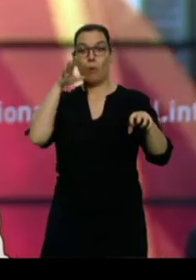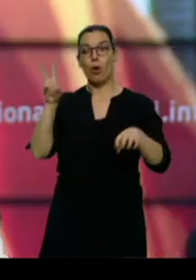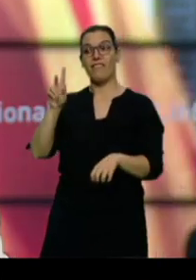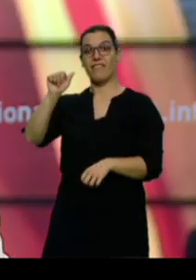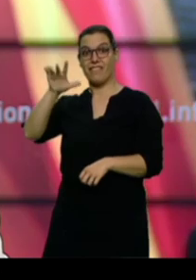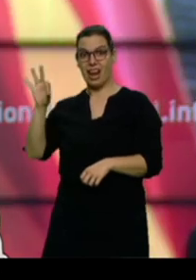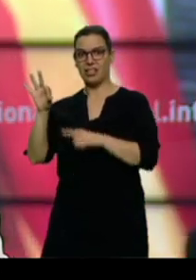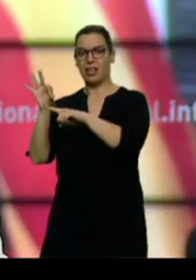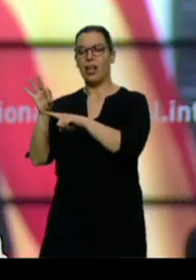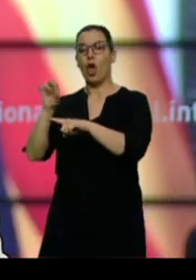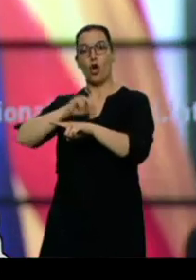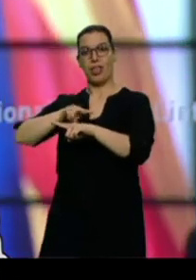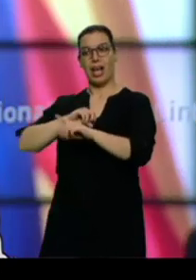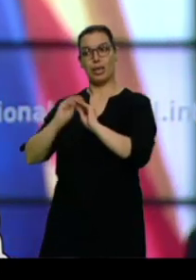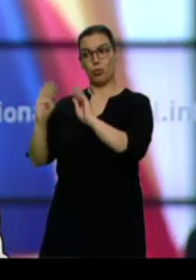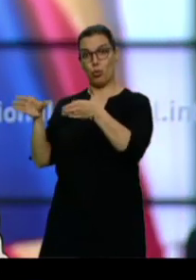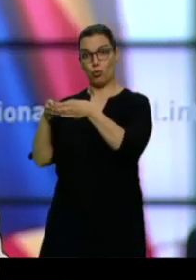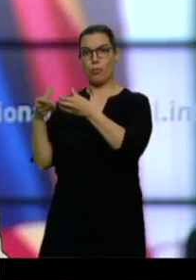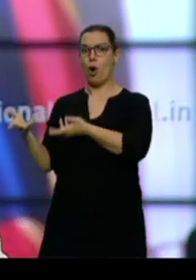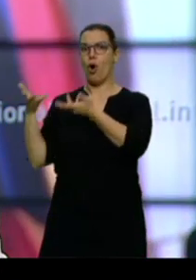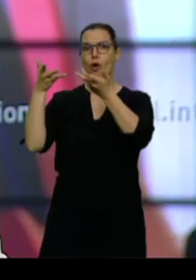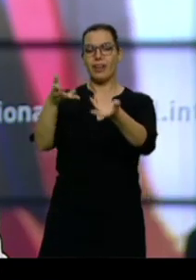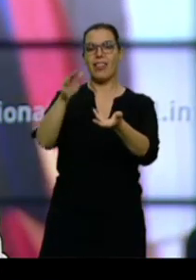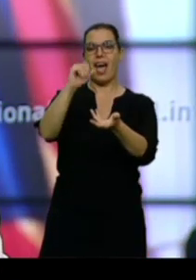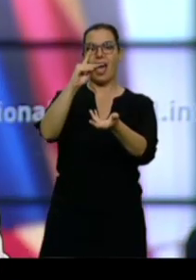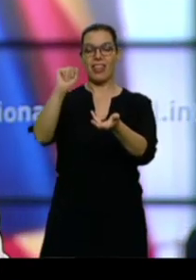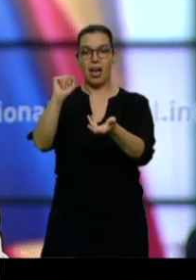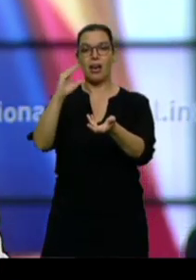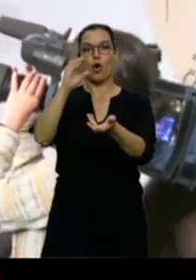a Ada Colau para impedir que Esquerra Republicana llegue a la Alcaldía.